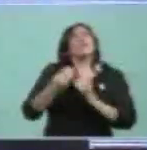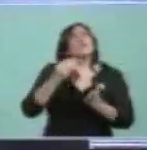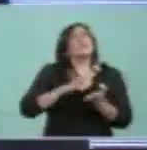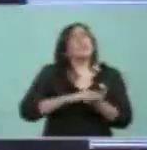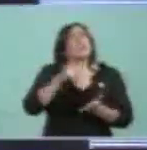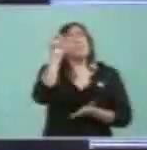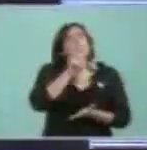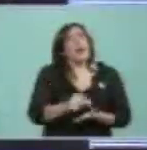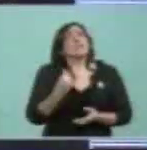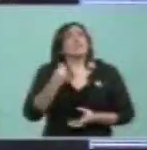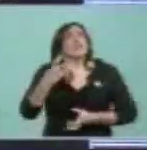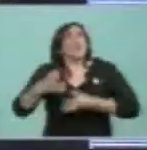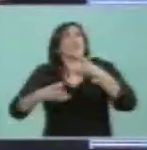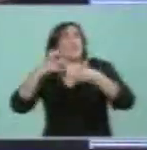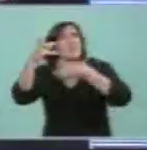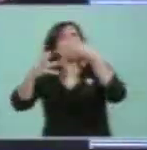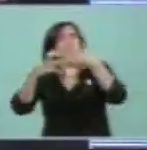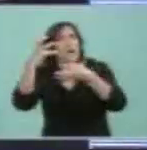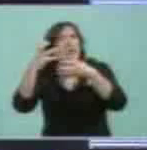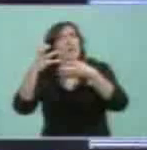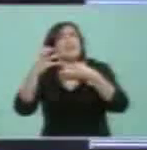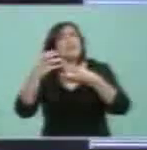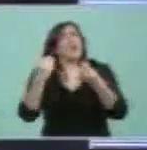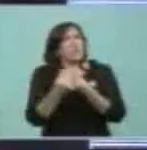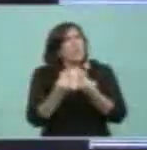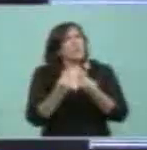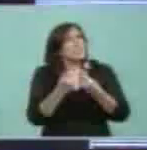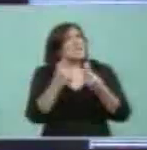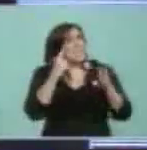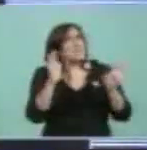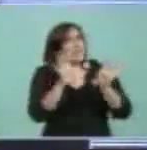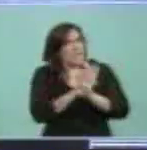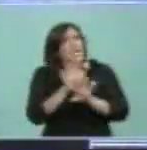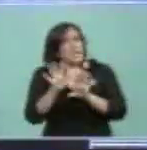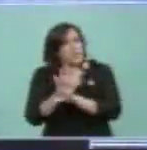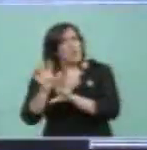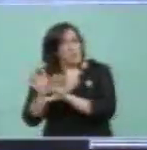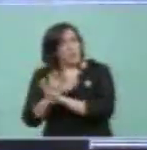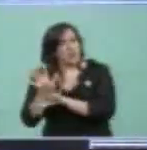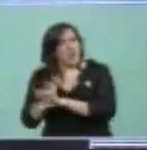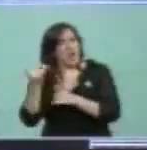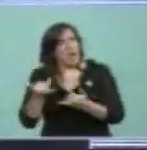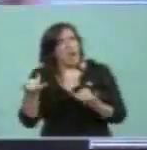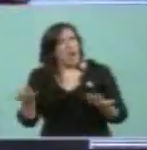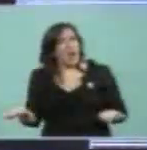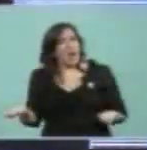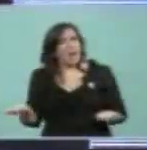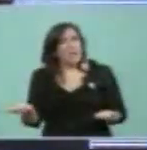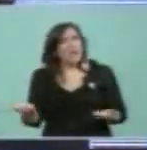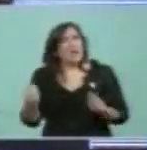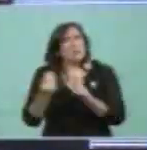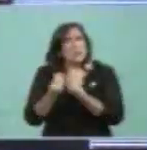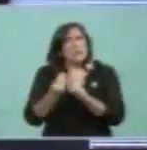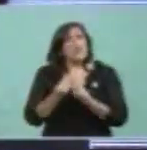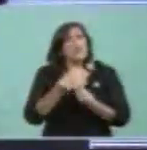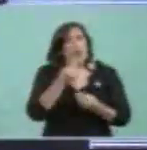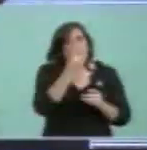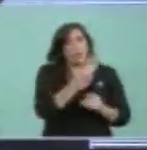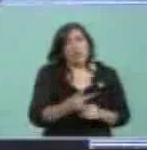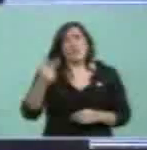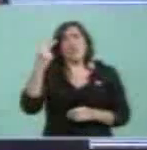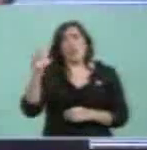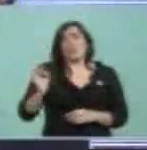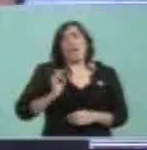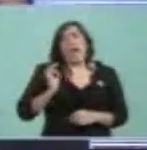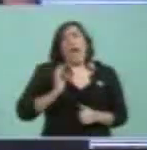desarrollo, estaban equivocados. Miren las cosas que nos han dicho en los 202, si